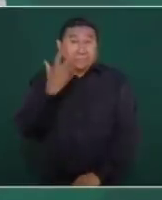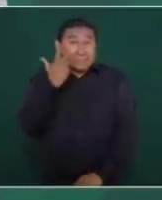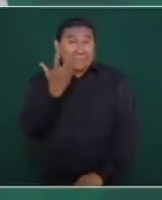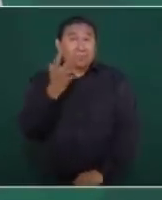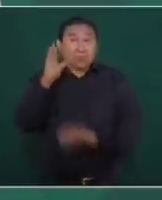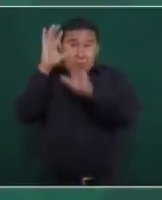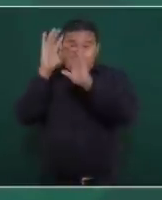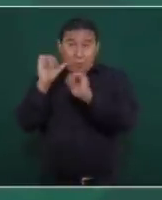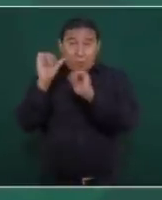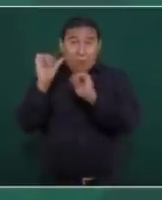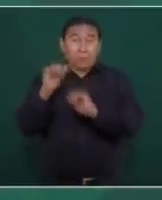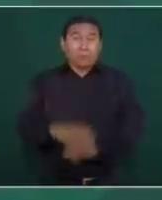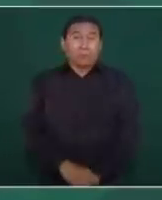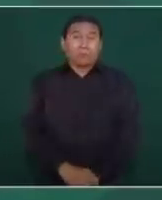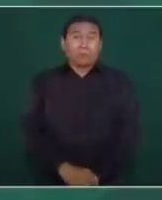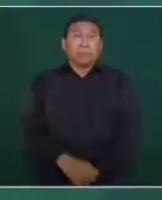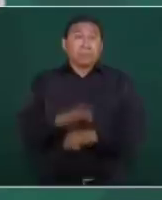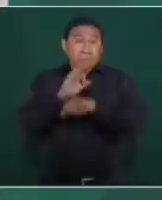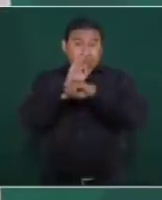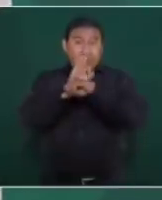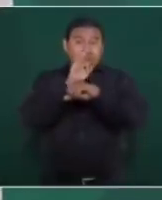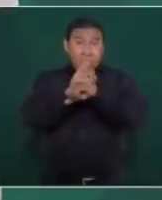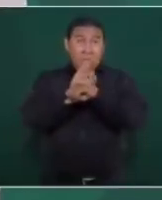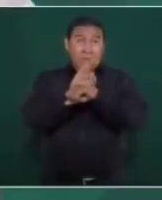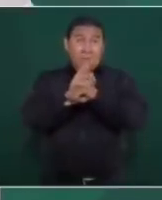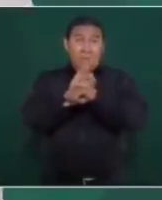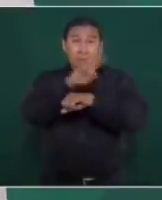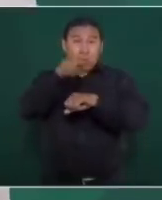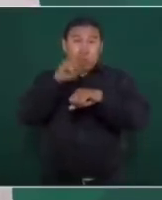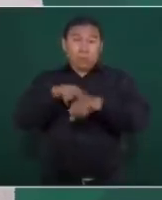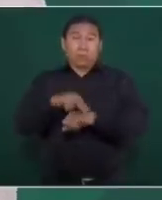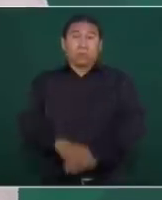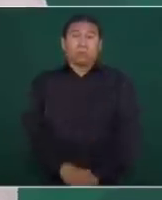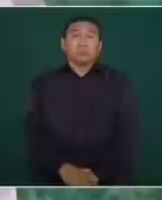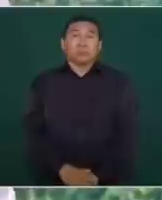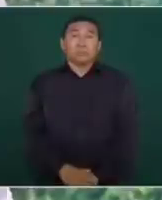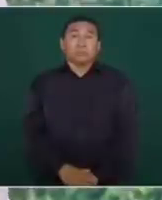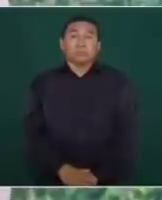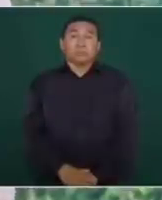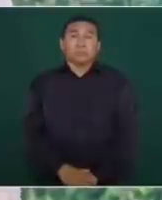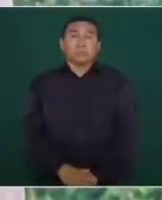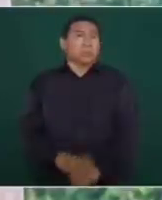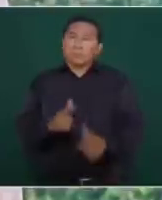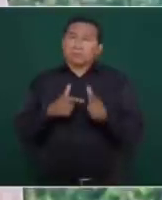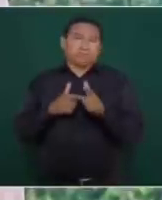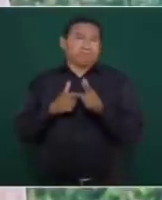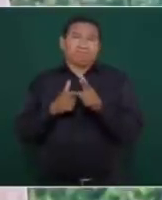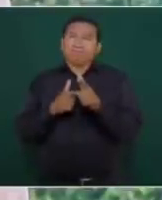es un acuerdo. A ver, vamos a proteger ya el medio ambiente, no se puede seguir